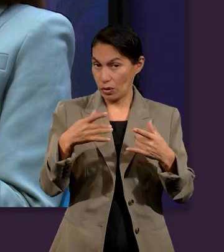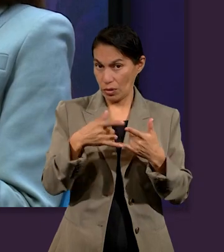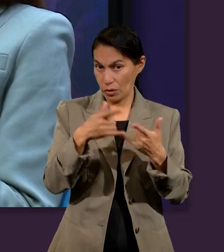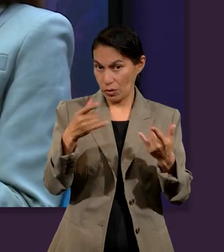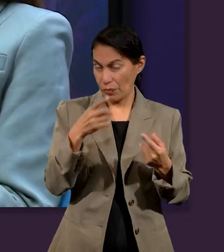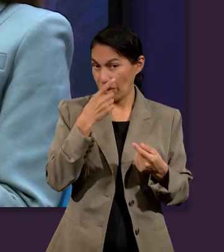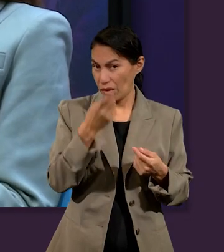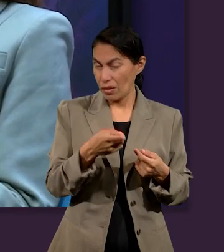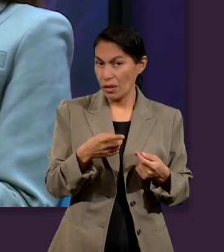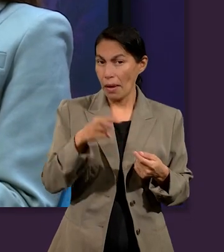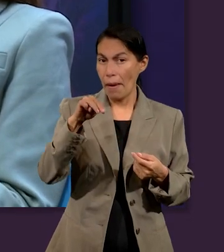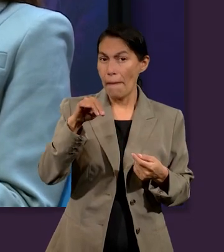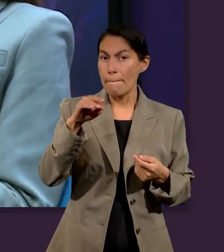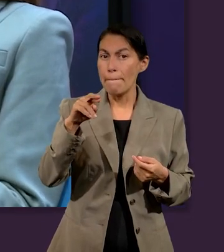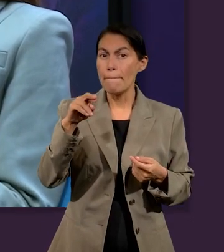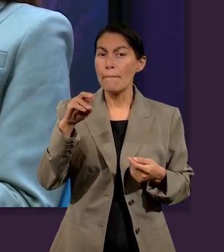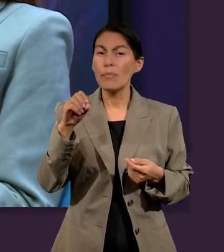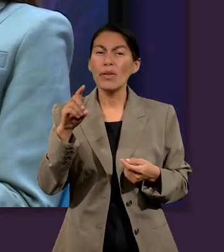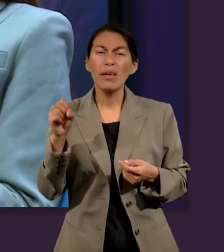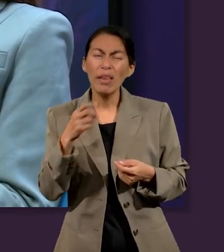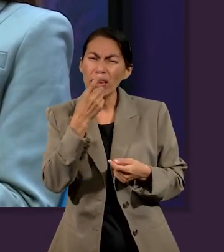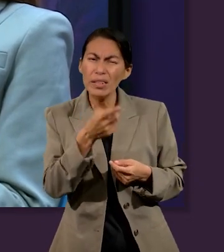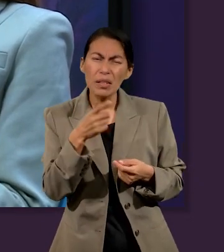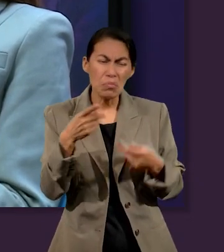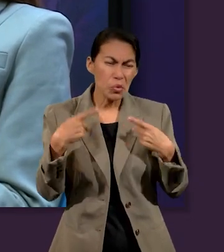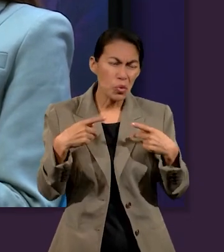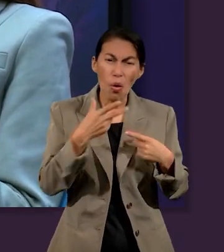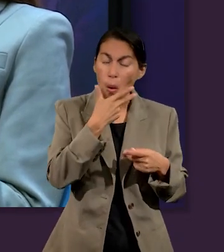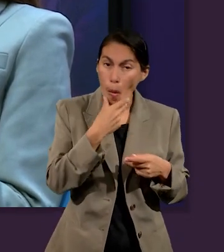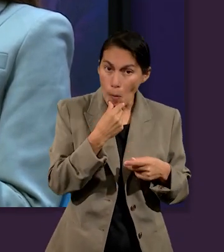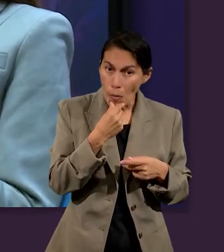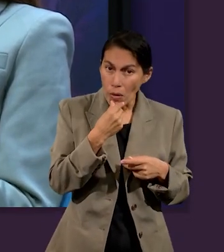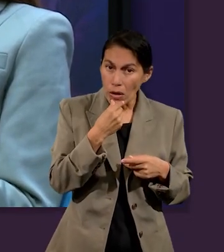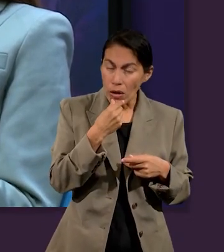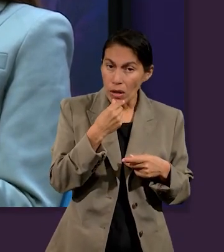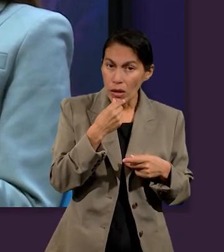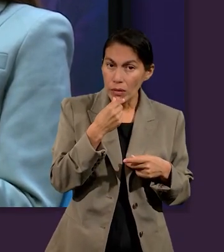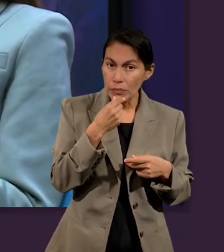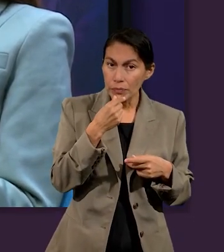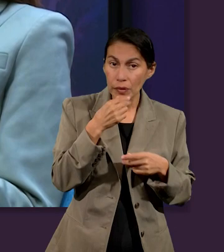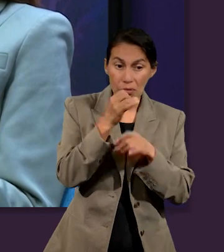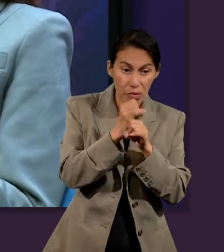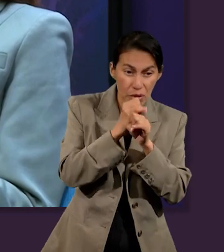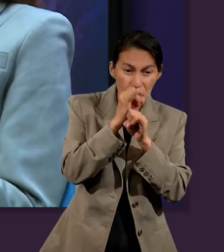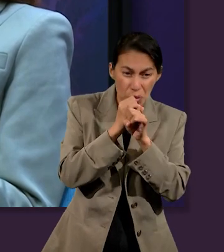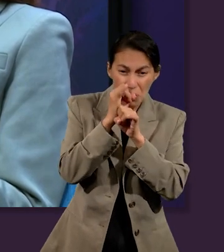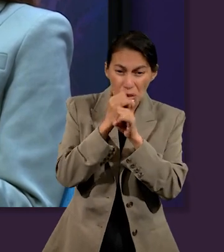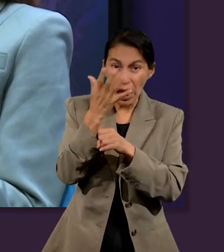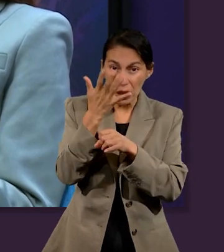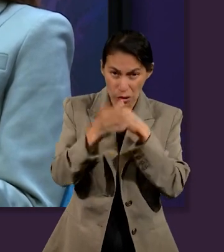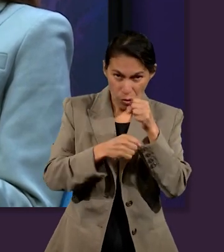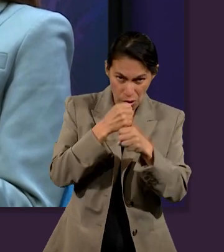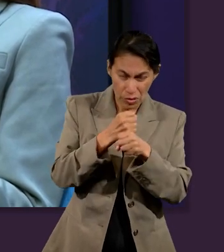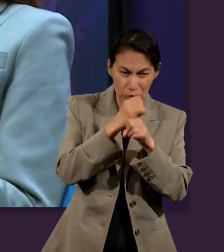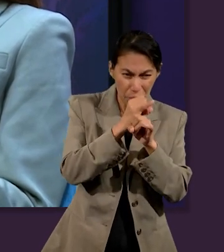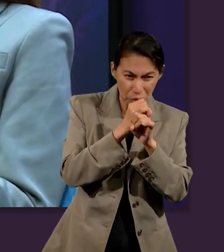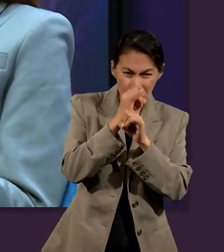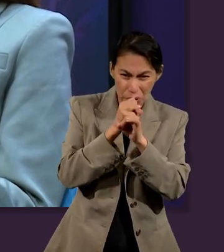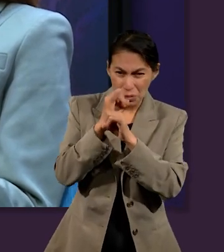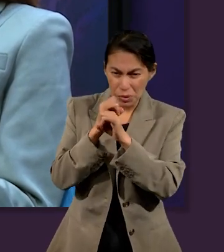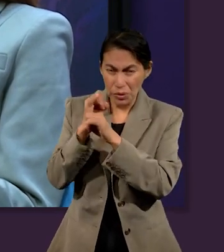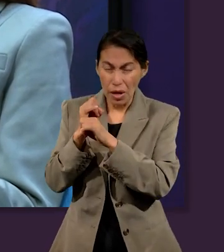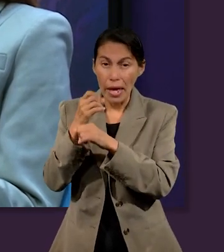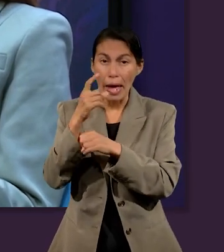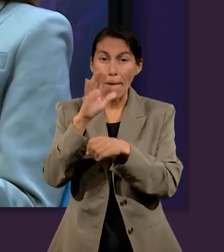que se llama Raymond Moody. Este señor tiene un libro donde reunió investigación de alrededor